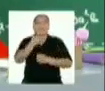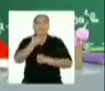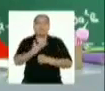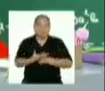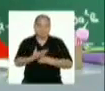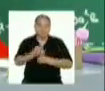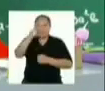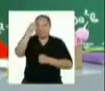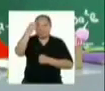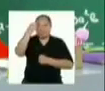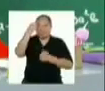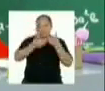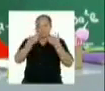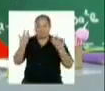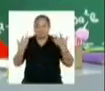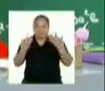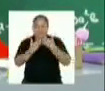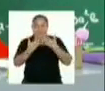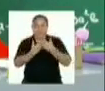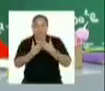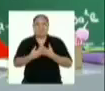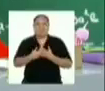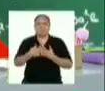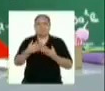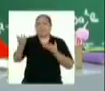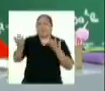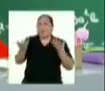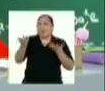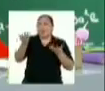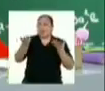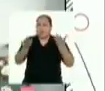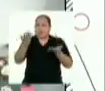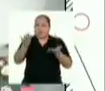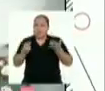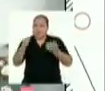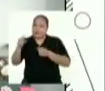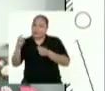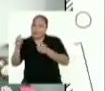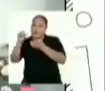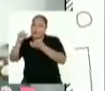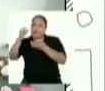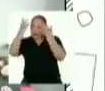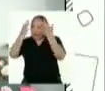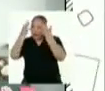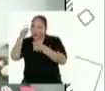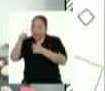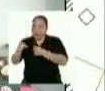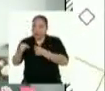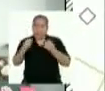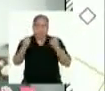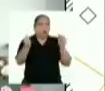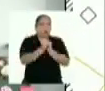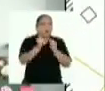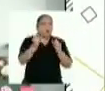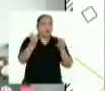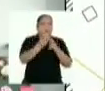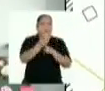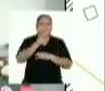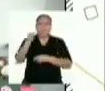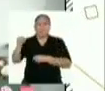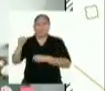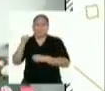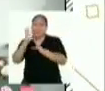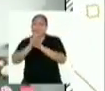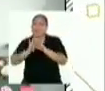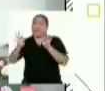Ahora, ¿cuál crees que es la relación entre la creatividad y las matemáticas? La creatividad es la clave para que las